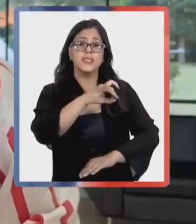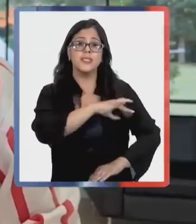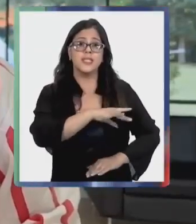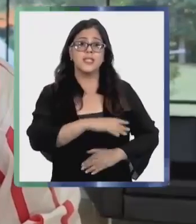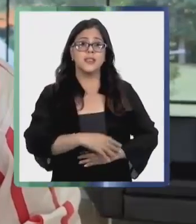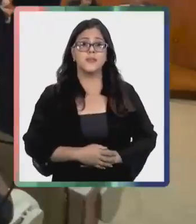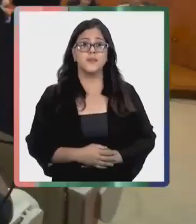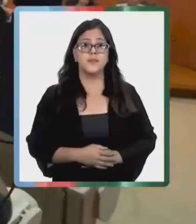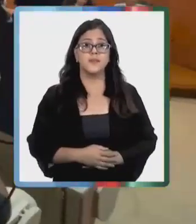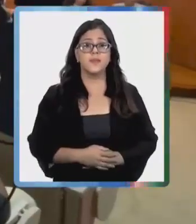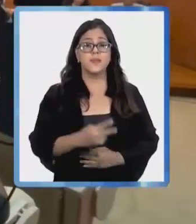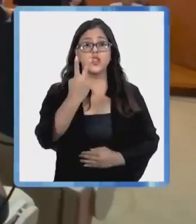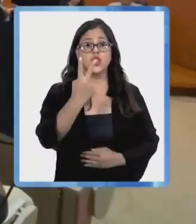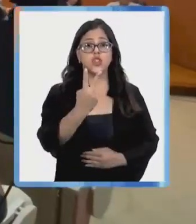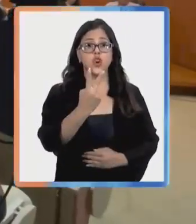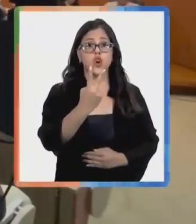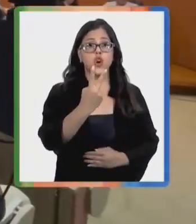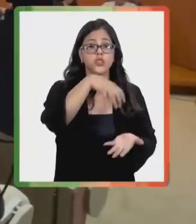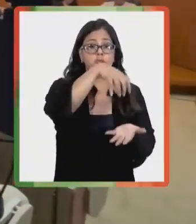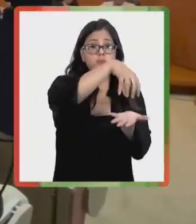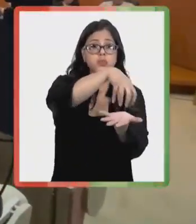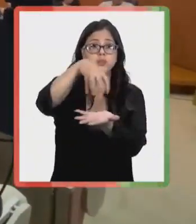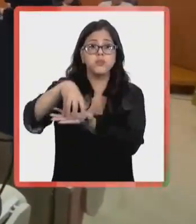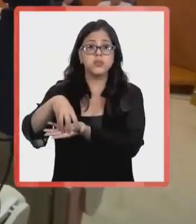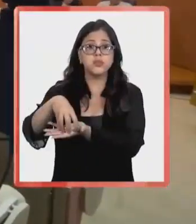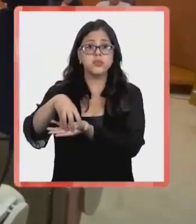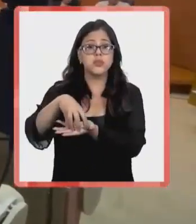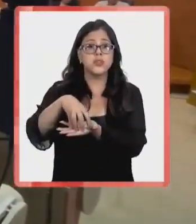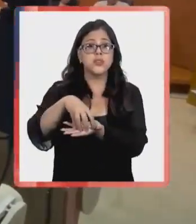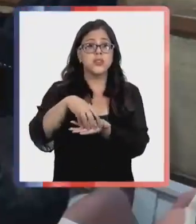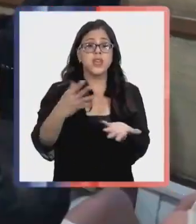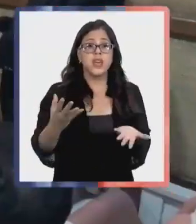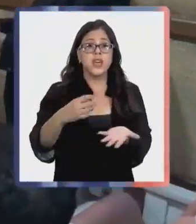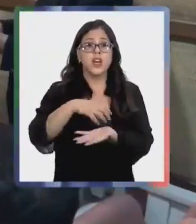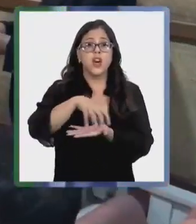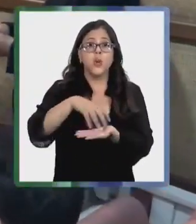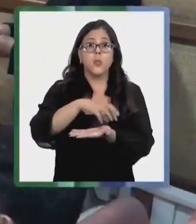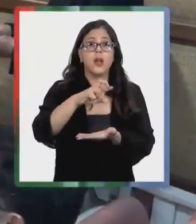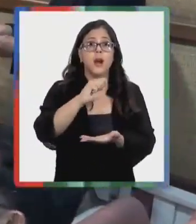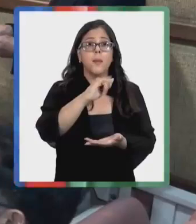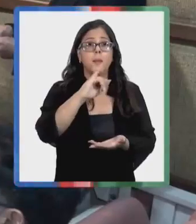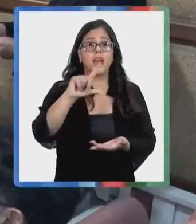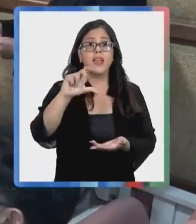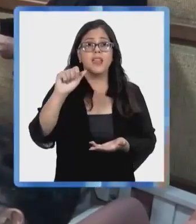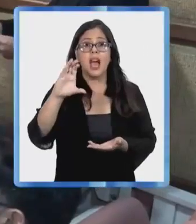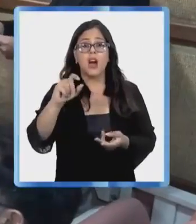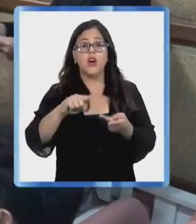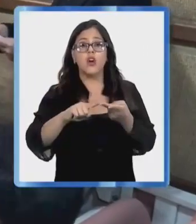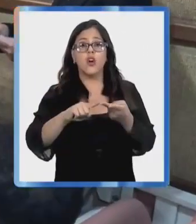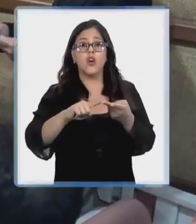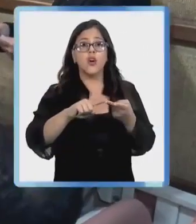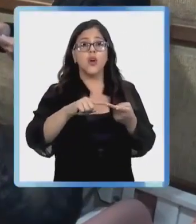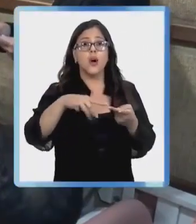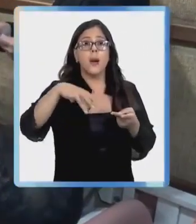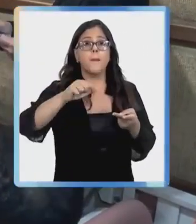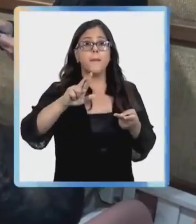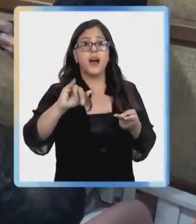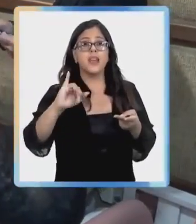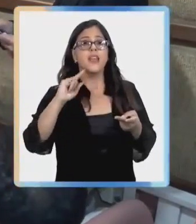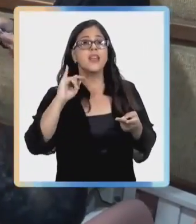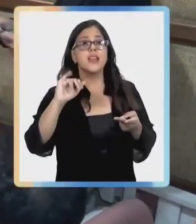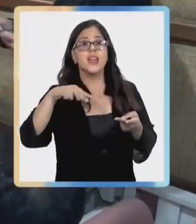que también en Chile. Dos de las sedes del Austral Cup Mundialito de Valdivia serán las comunas de Payaco y Mariquina y fueron sus